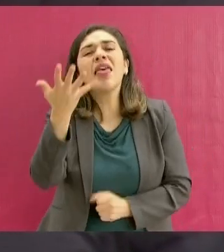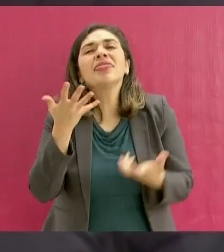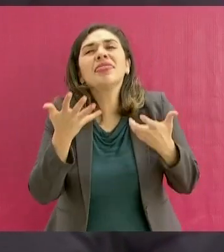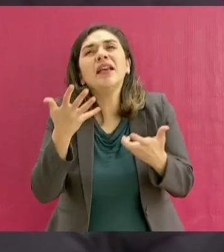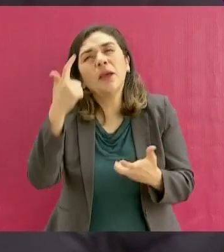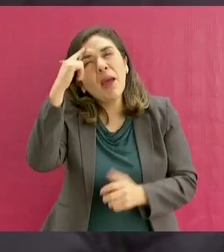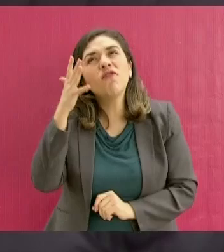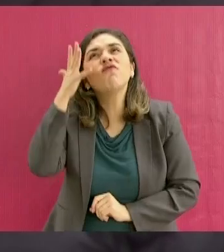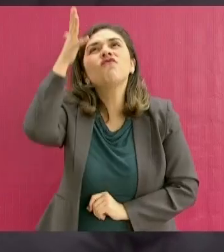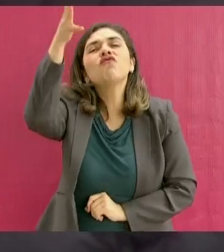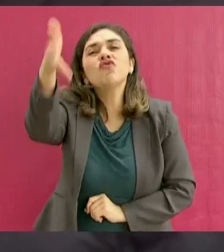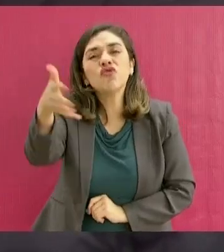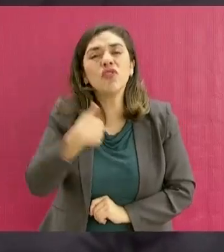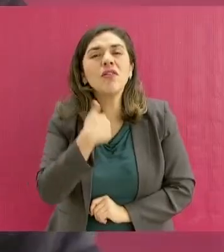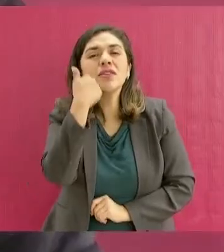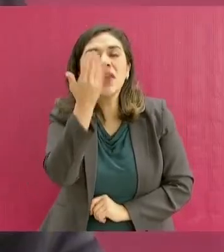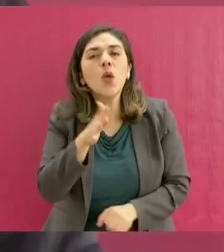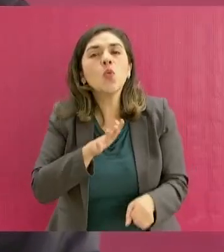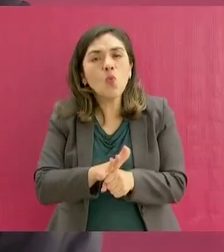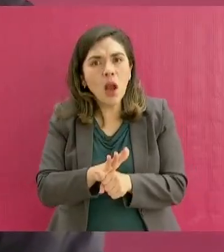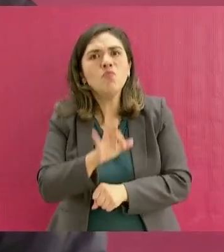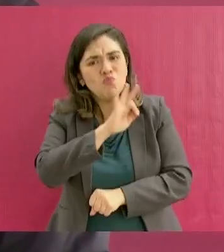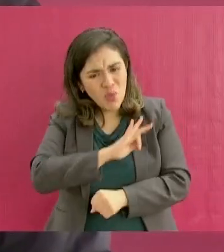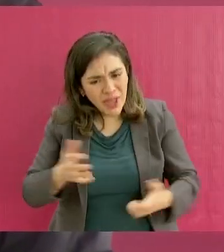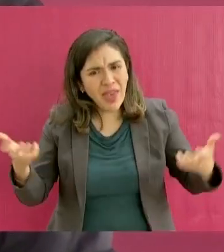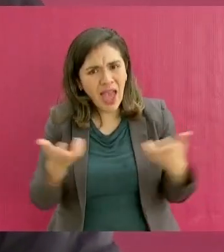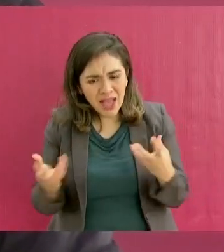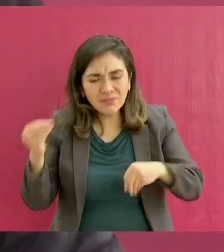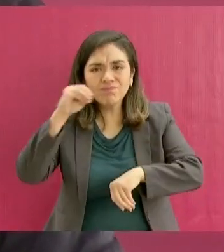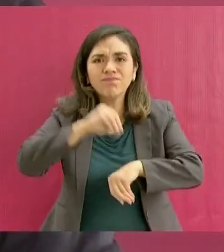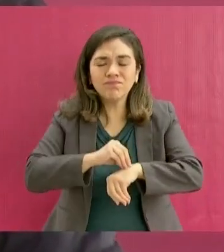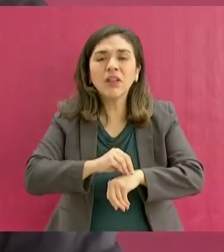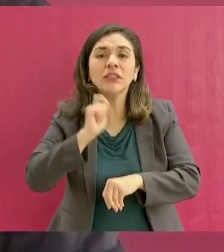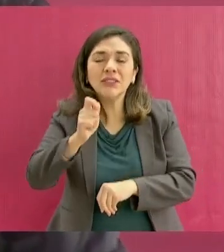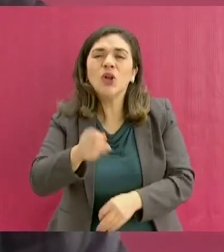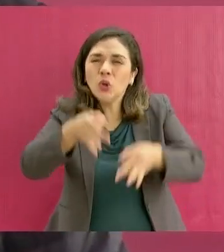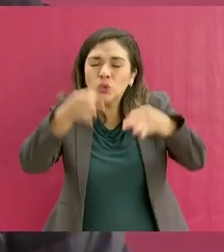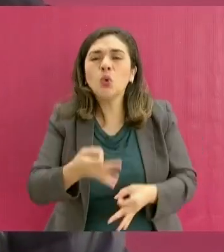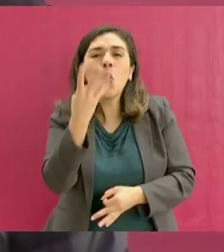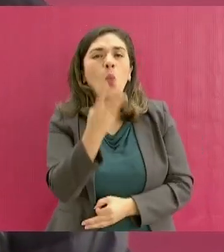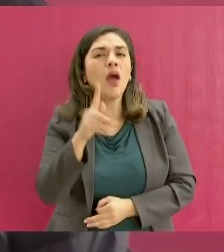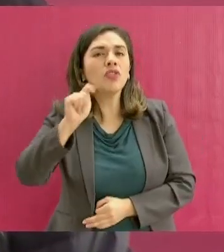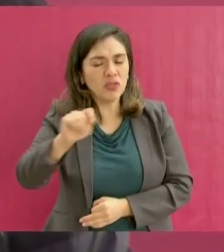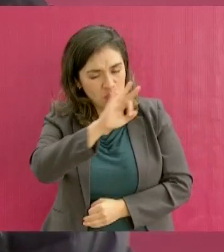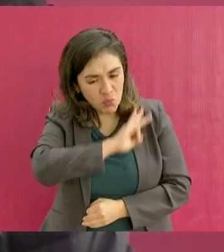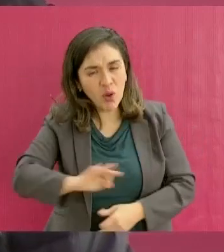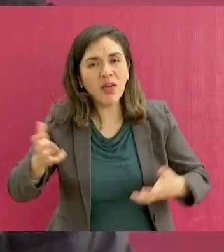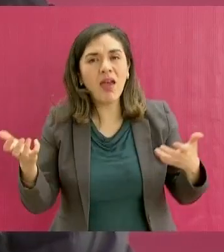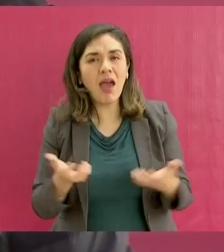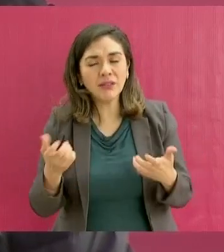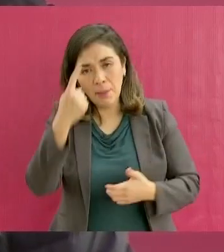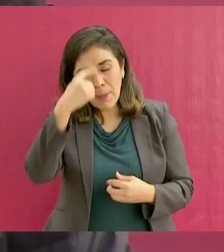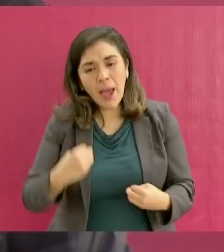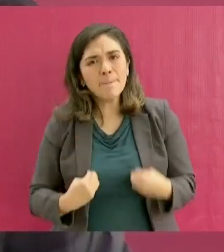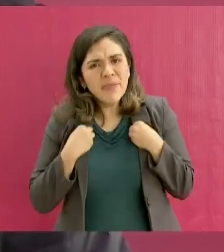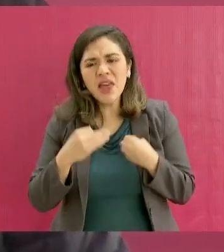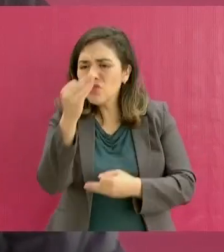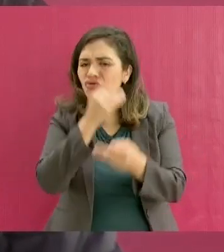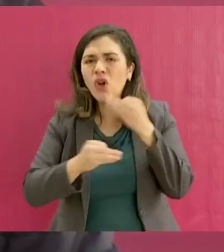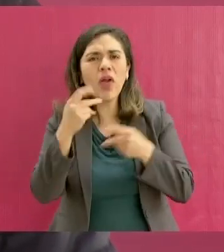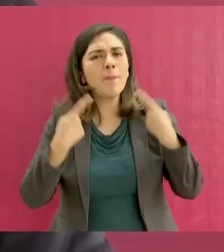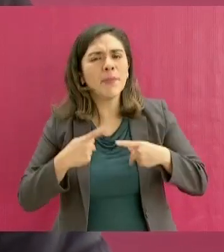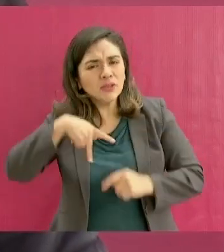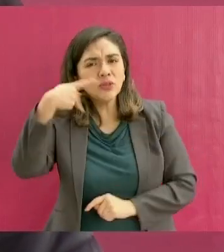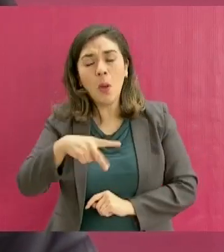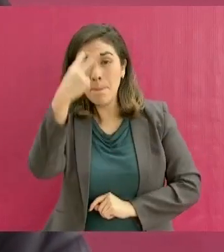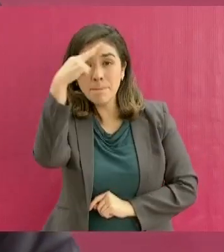que se logre la cuarta transformación de la vida pública de México,